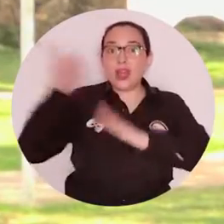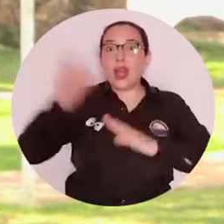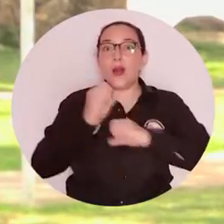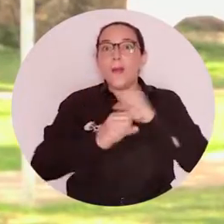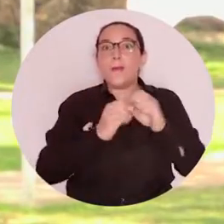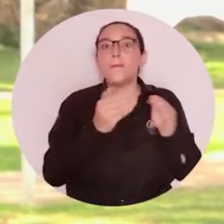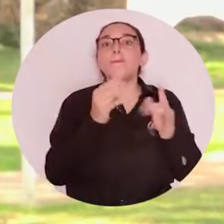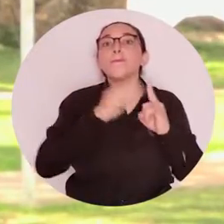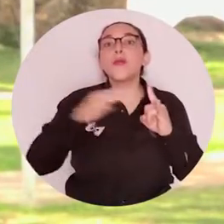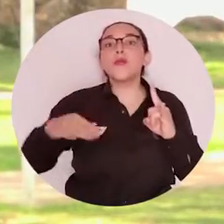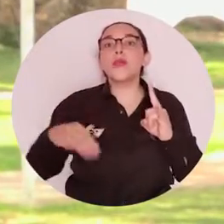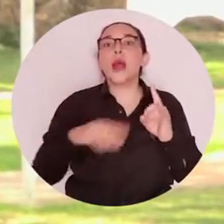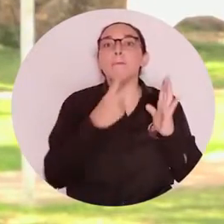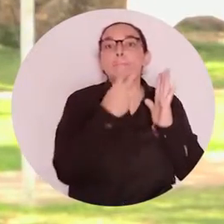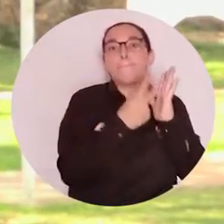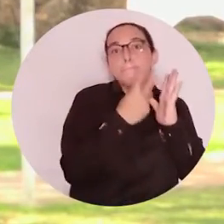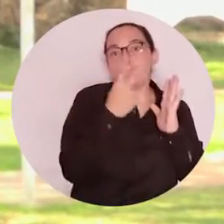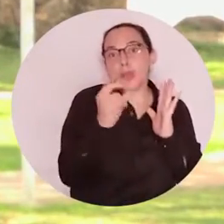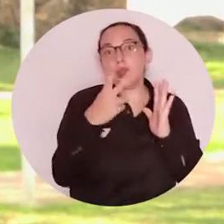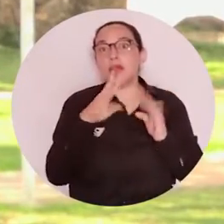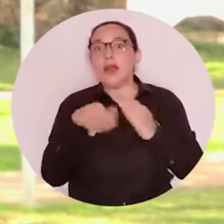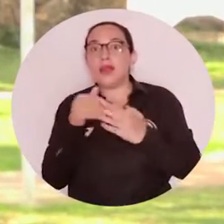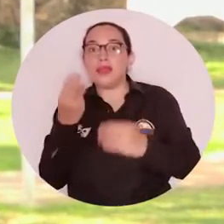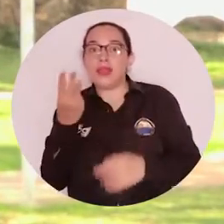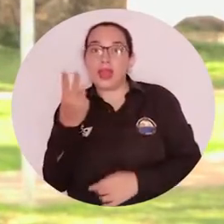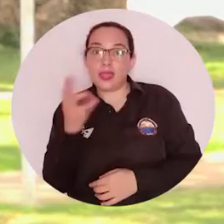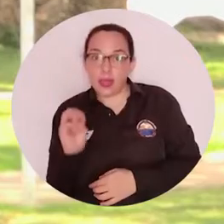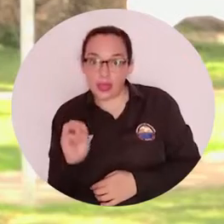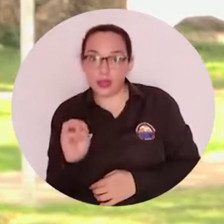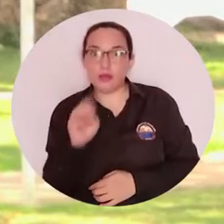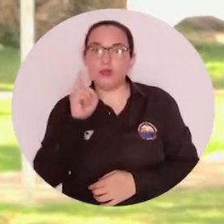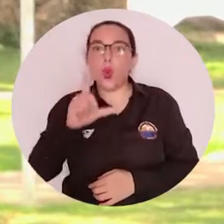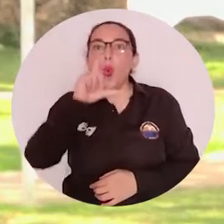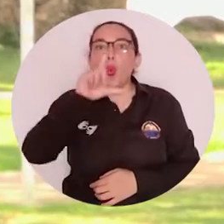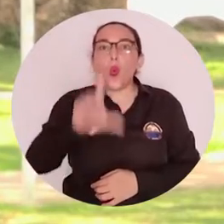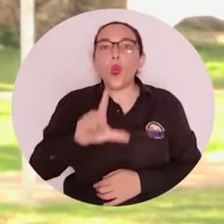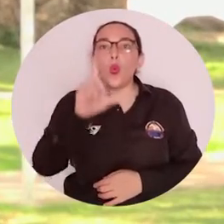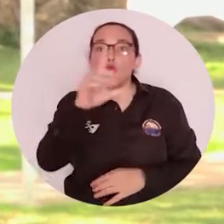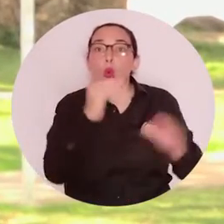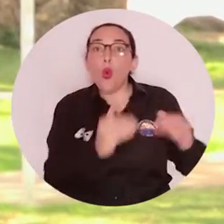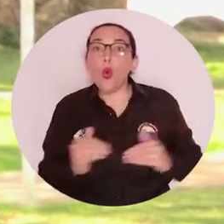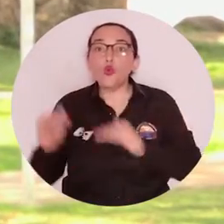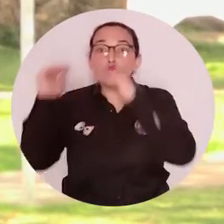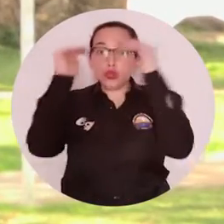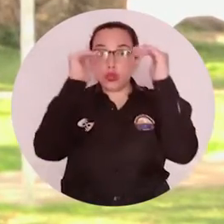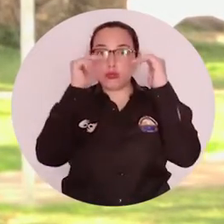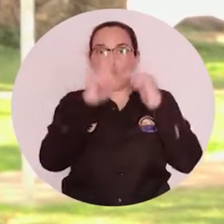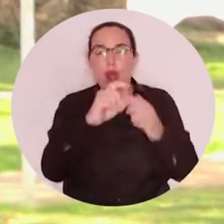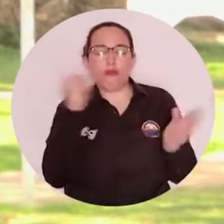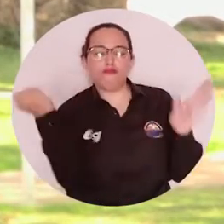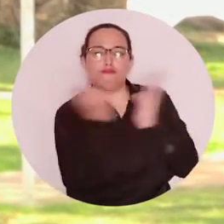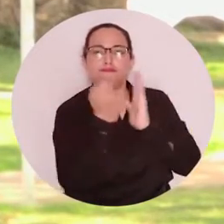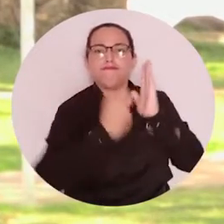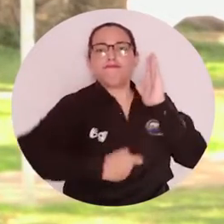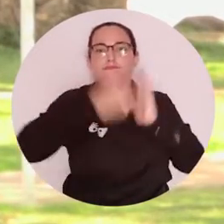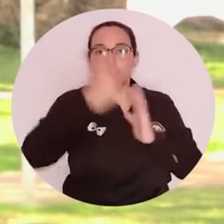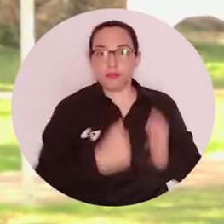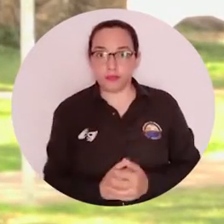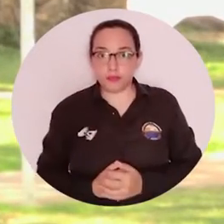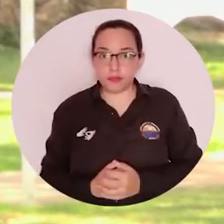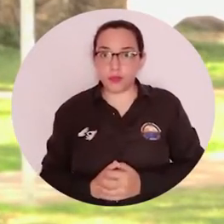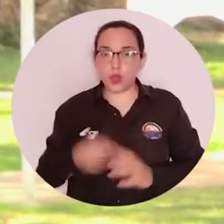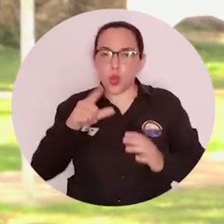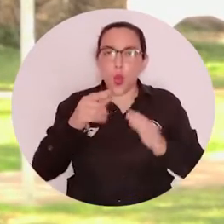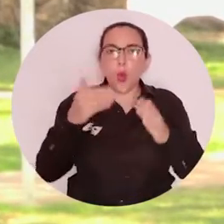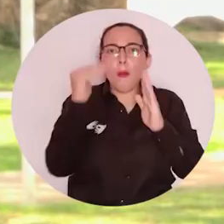comprometida 2030, así como su aprobación, la cual se dio en el mes de julio en sesión del Consejo Superior. El Plan de Desarrollo